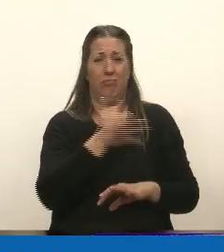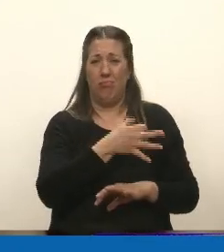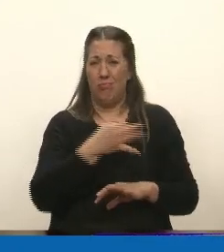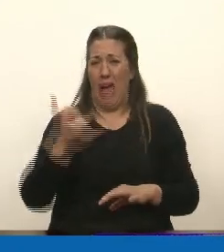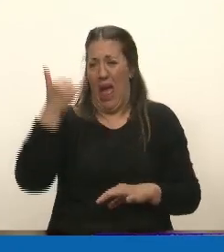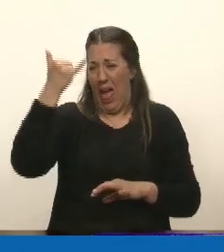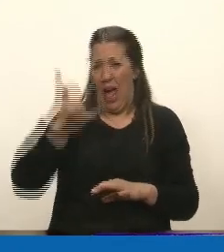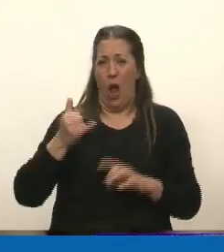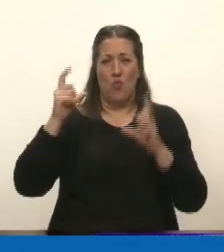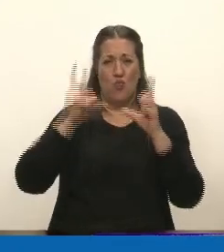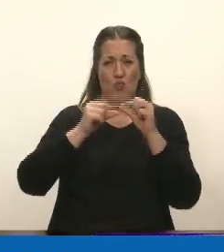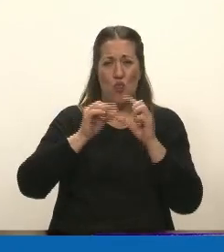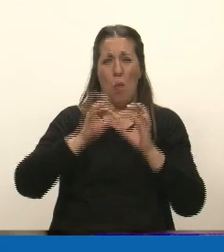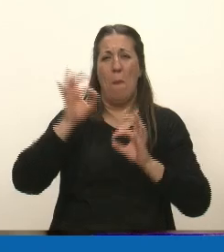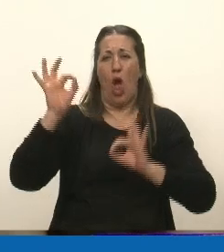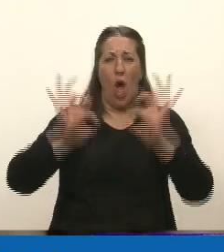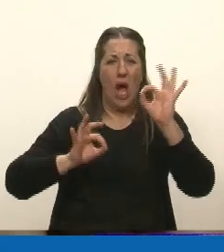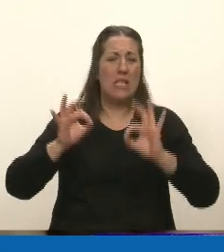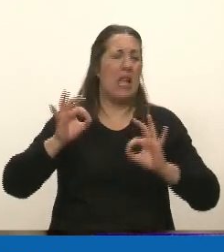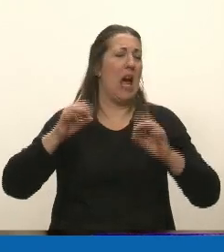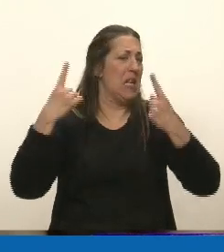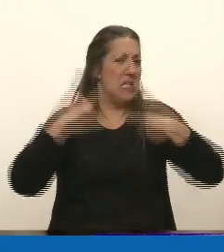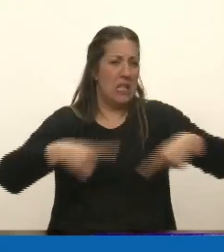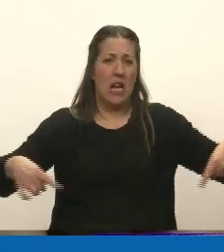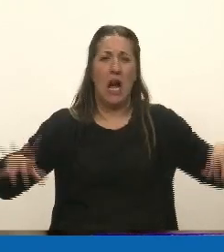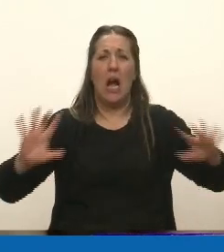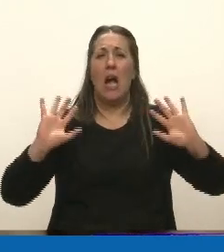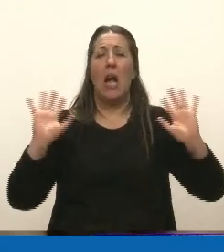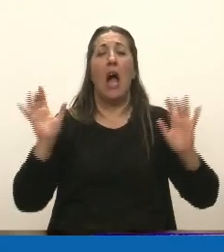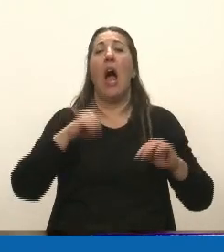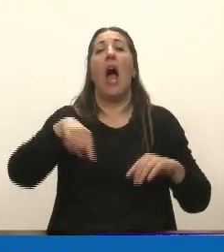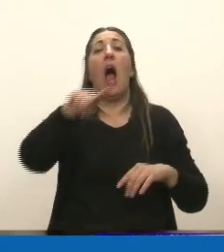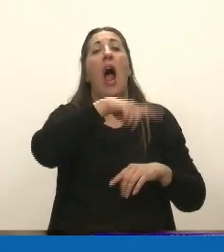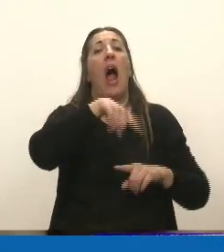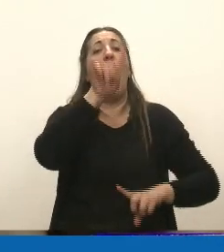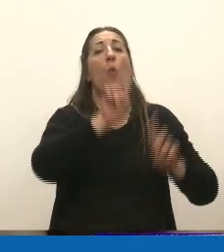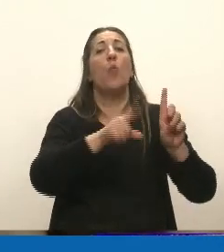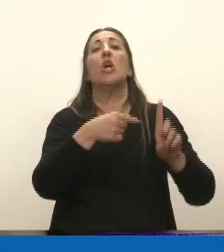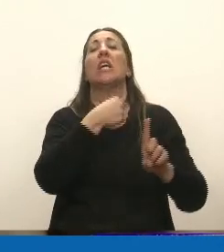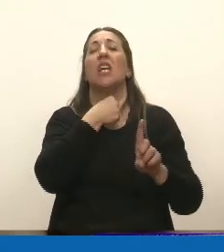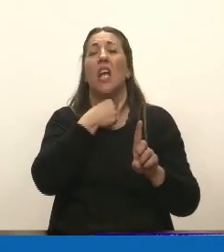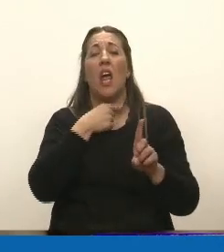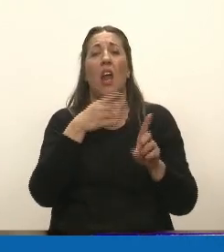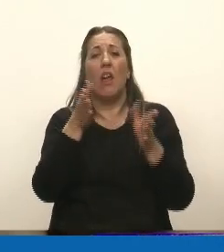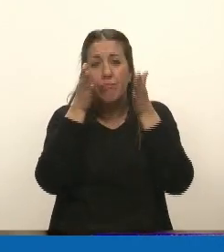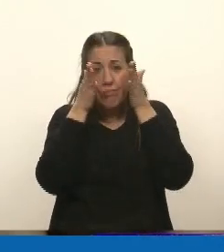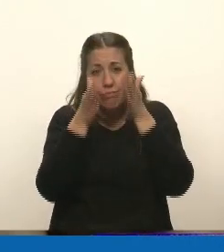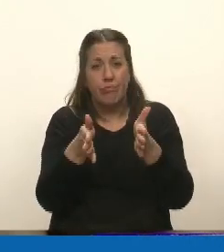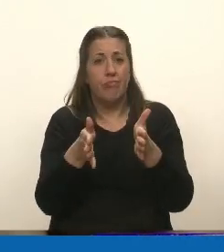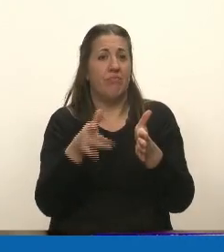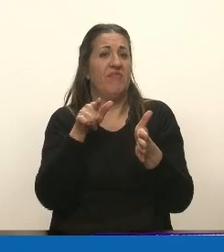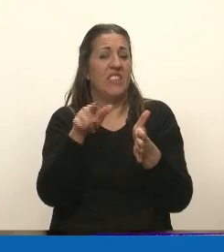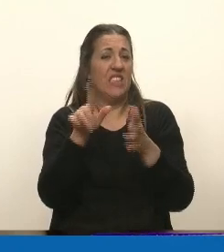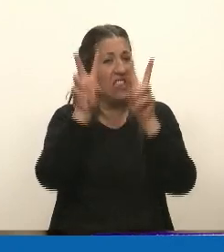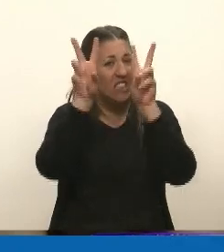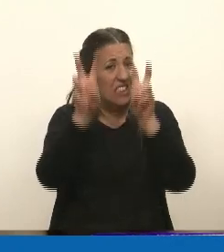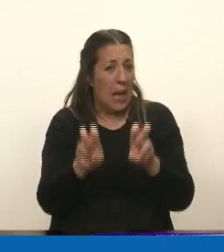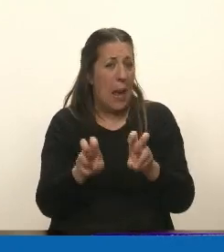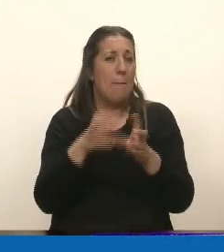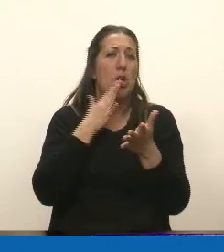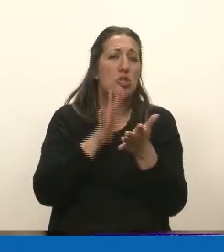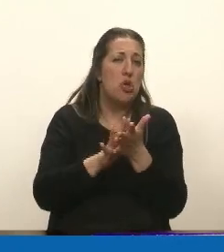estadísticas, eso se lo dejo para los que quieran abordar esa temática.